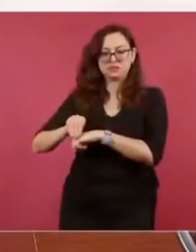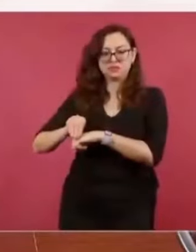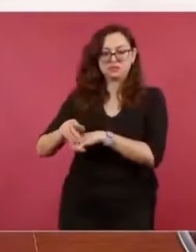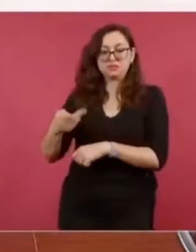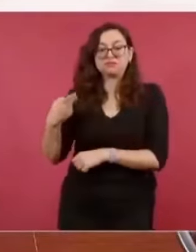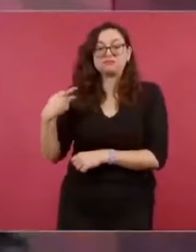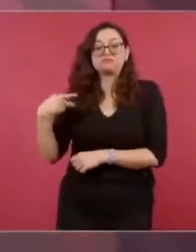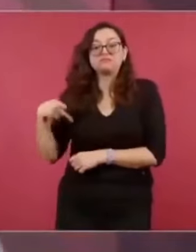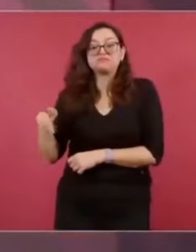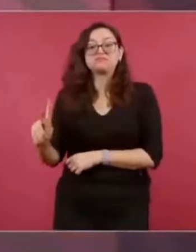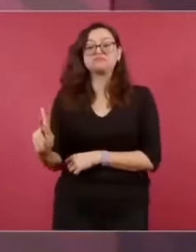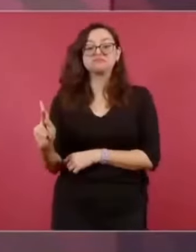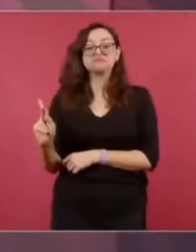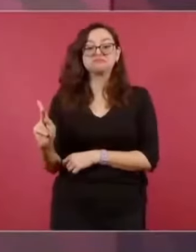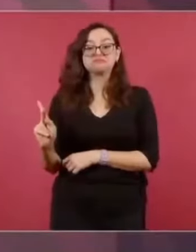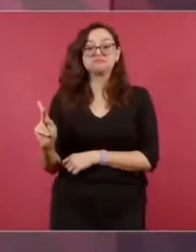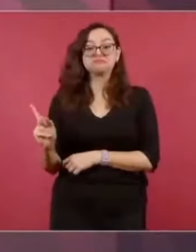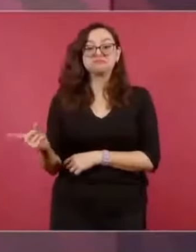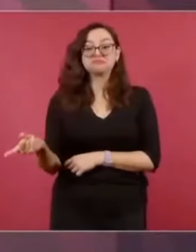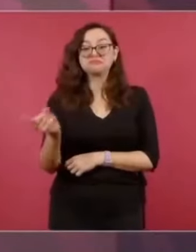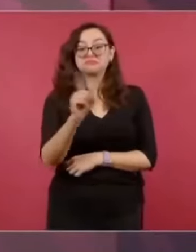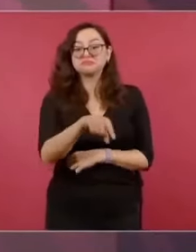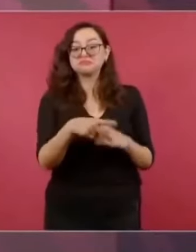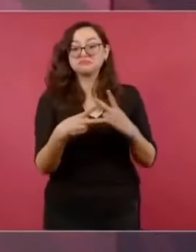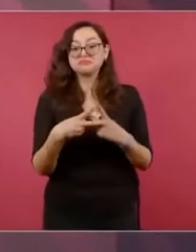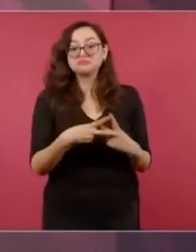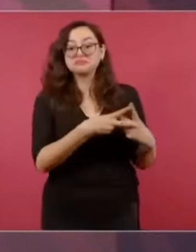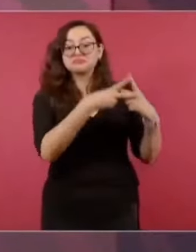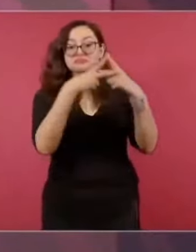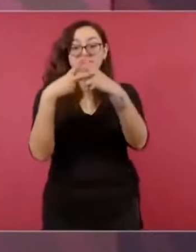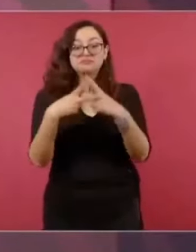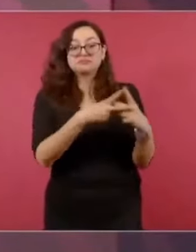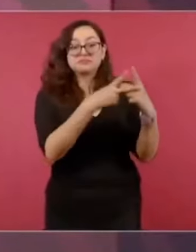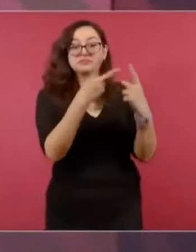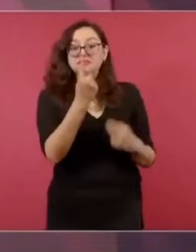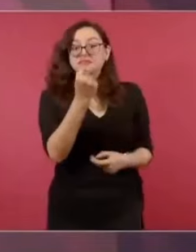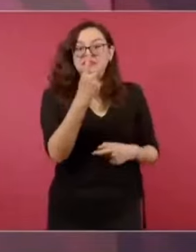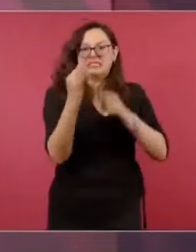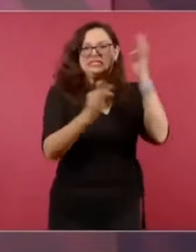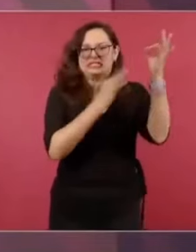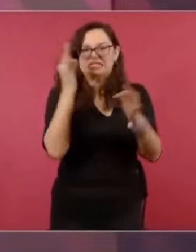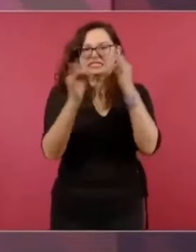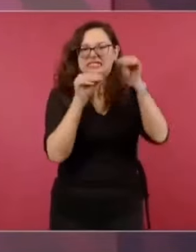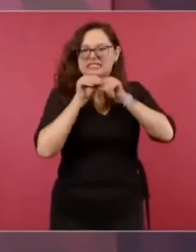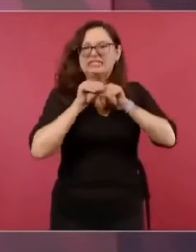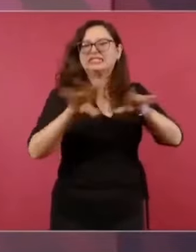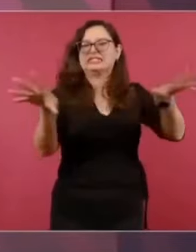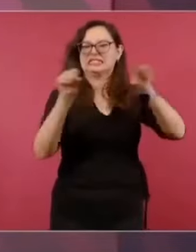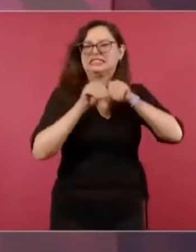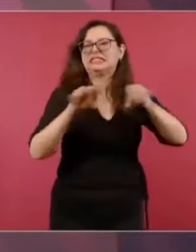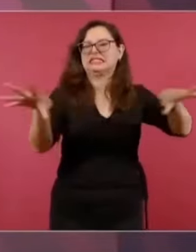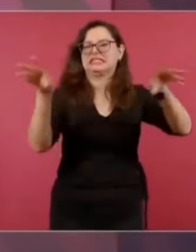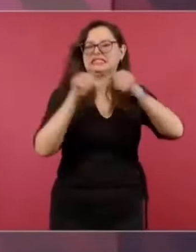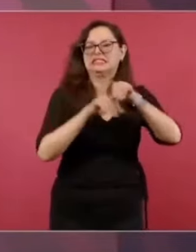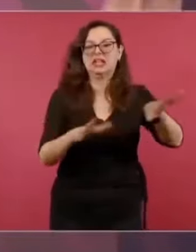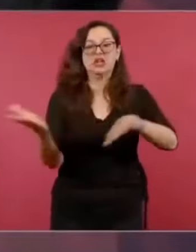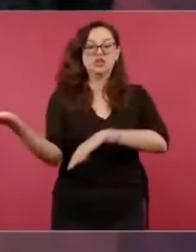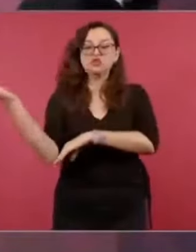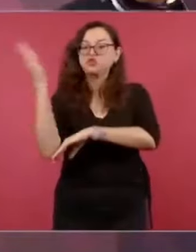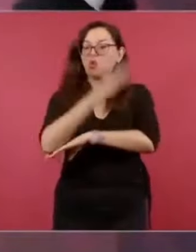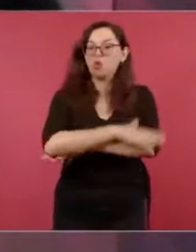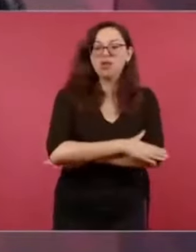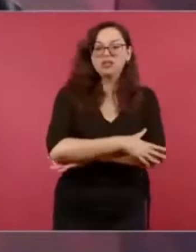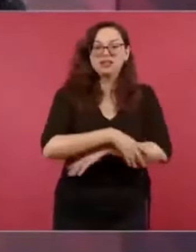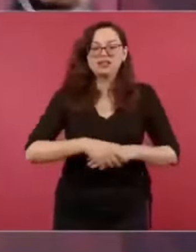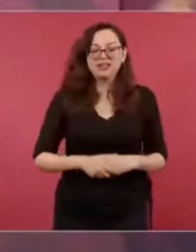cuando